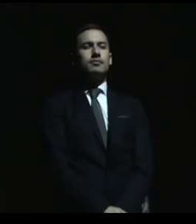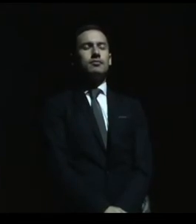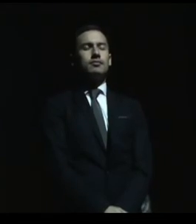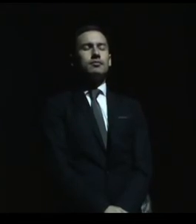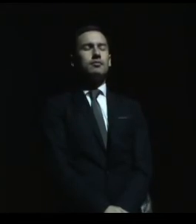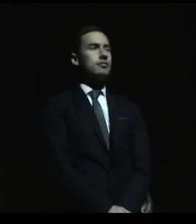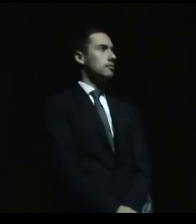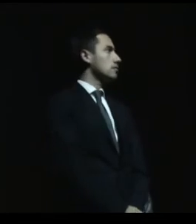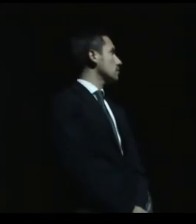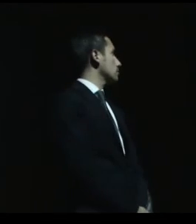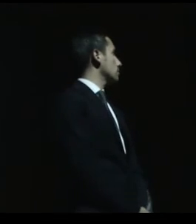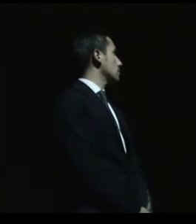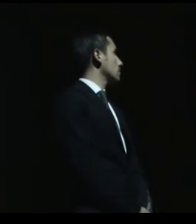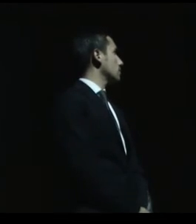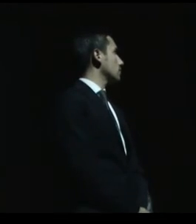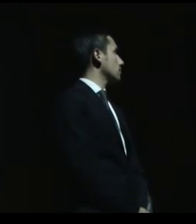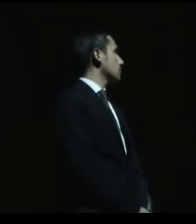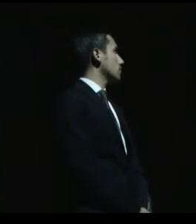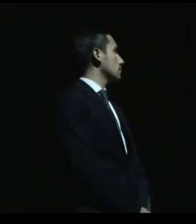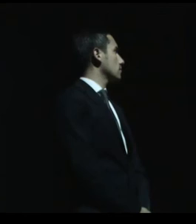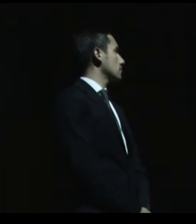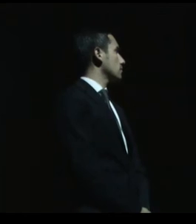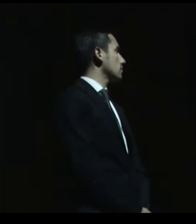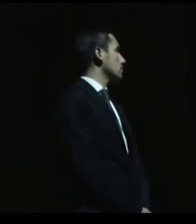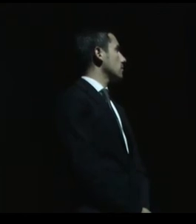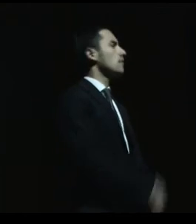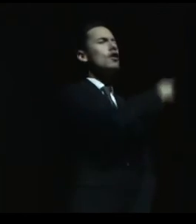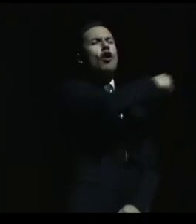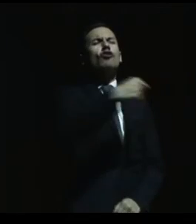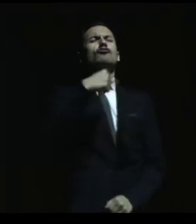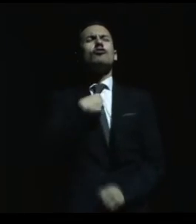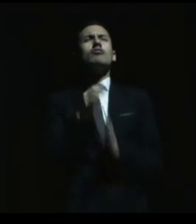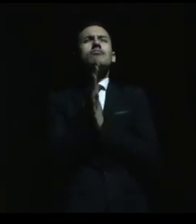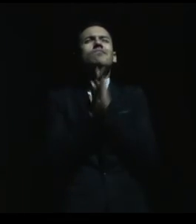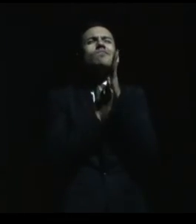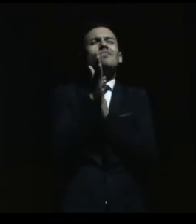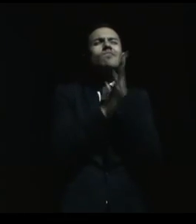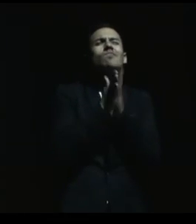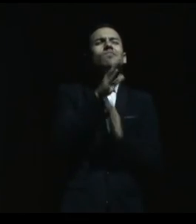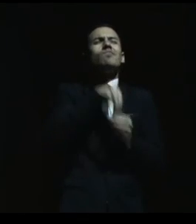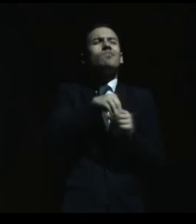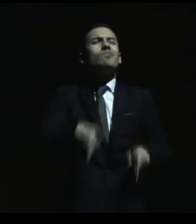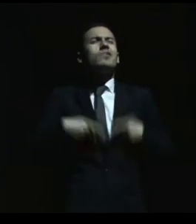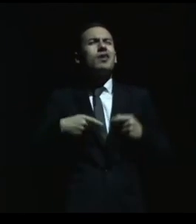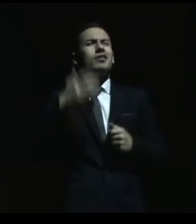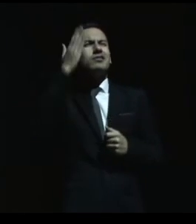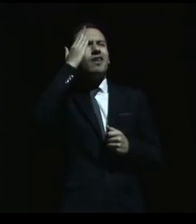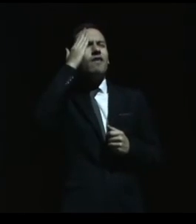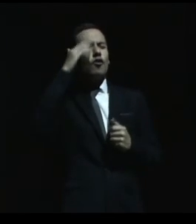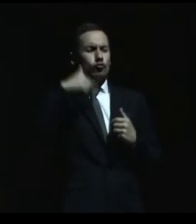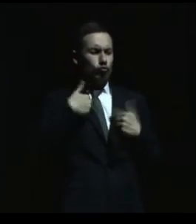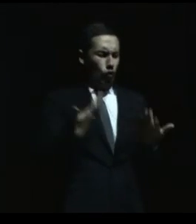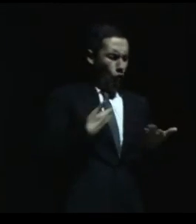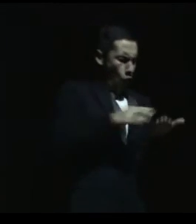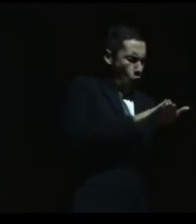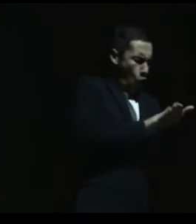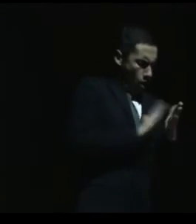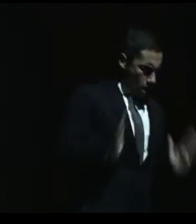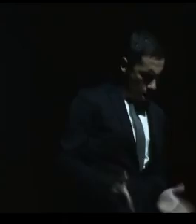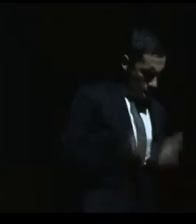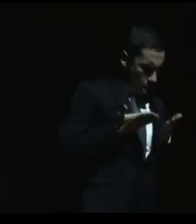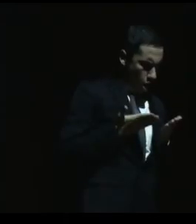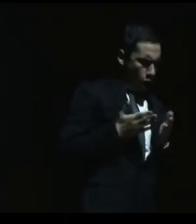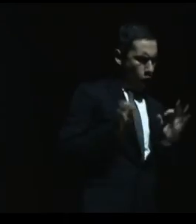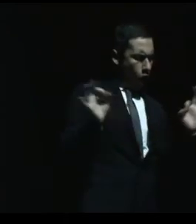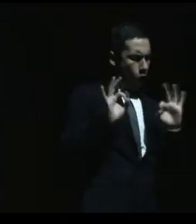Yo tengo la gran intriga de mi vida es saber si debo curarme o debo hacer